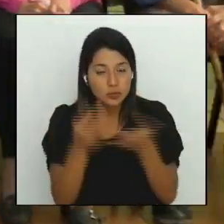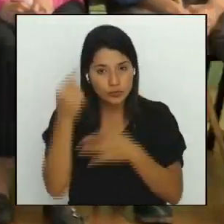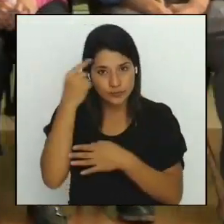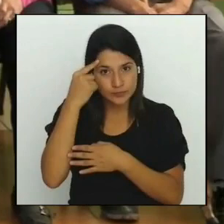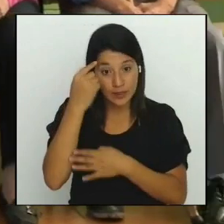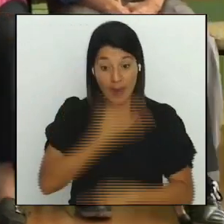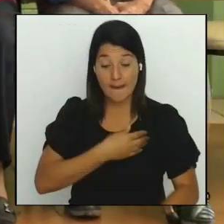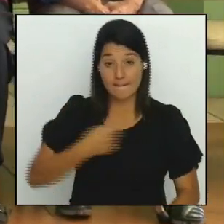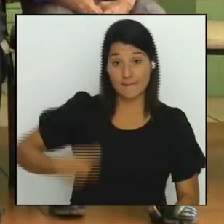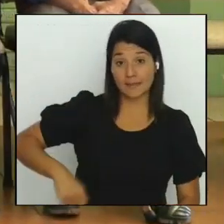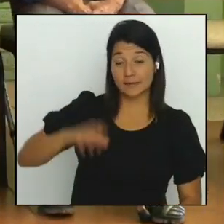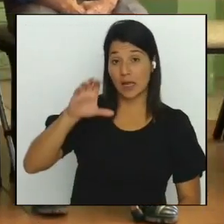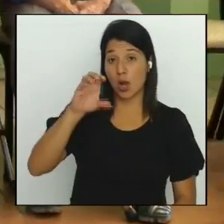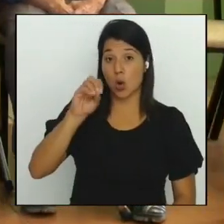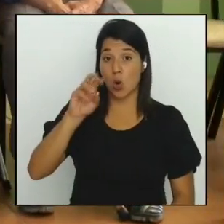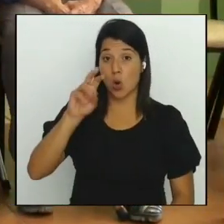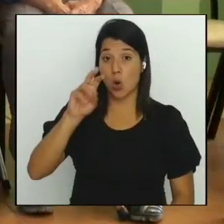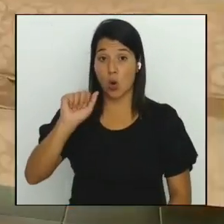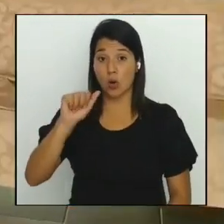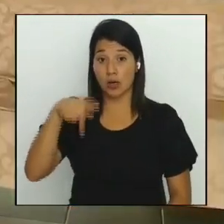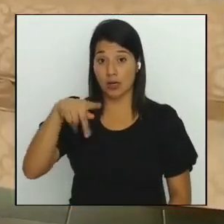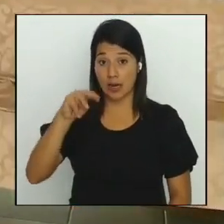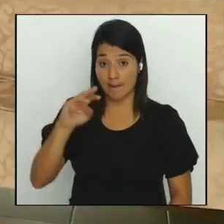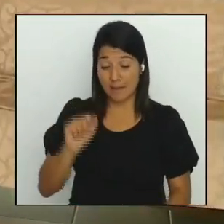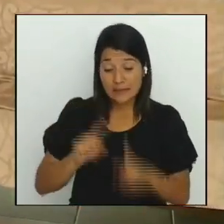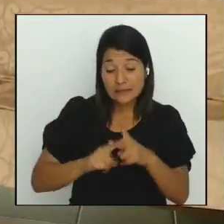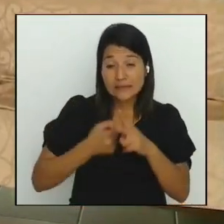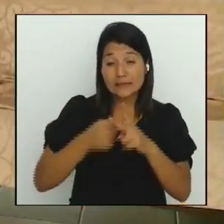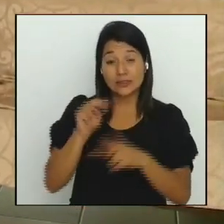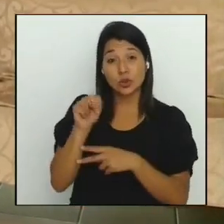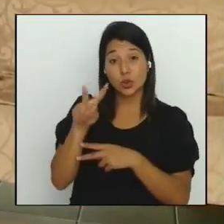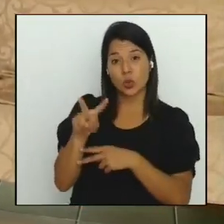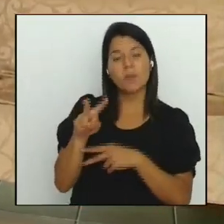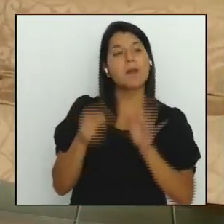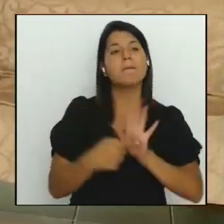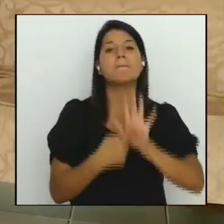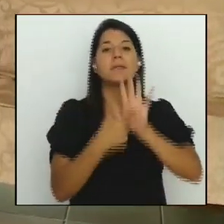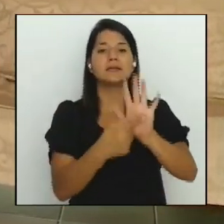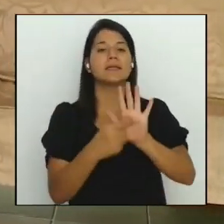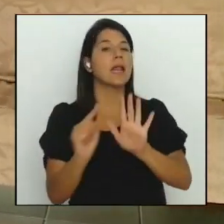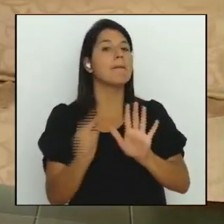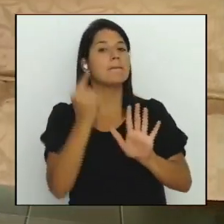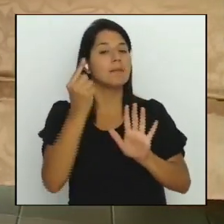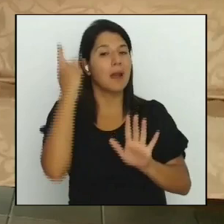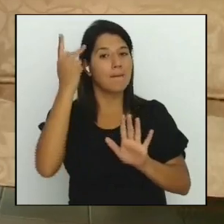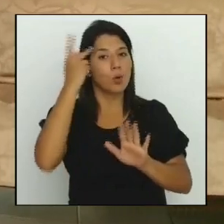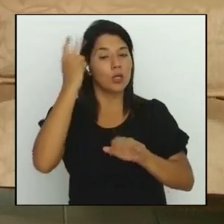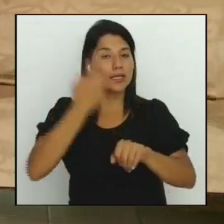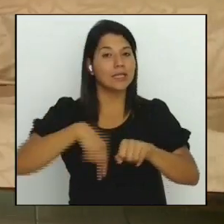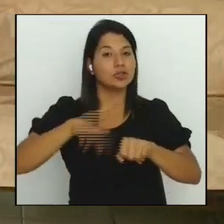anunció que en los primeros días de noviembre presentarán la primera política nacional de envejecimiento